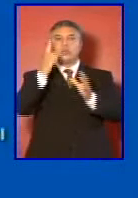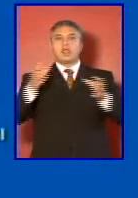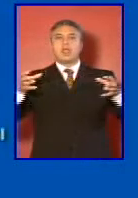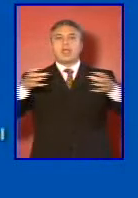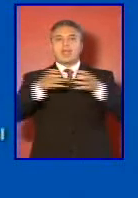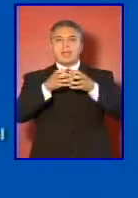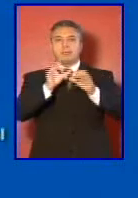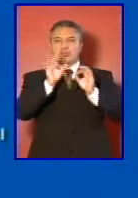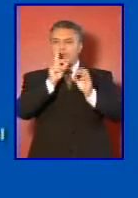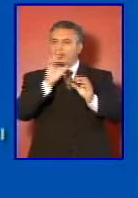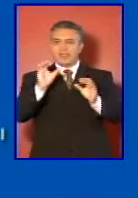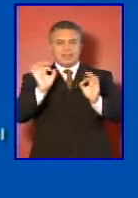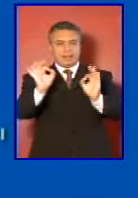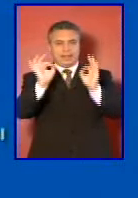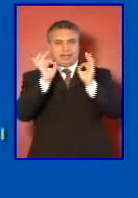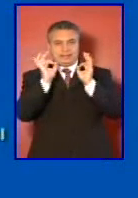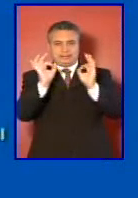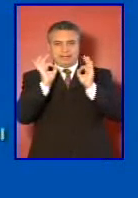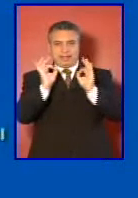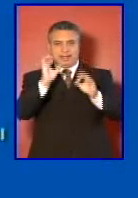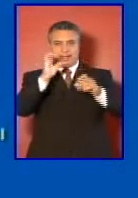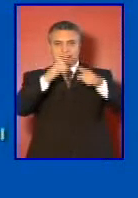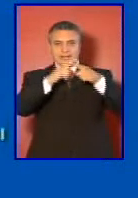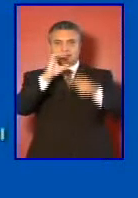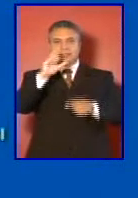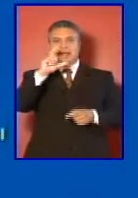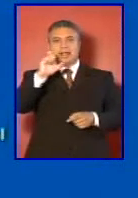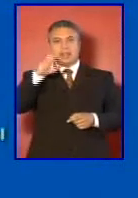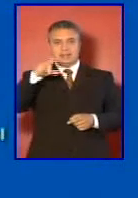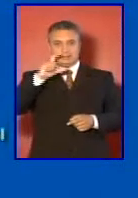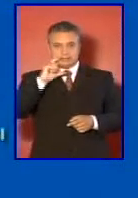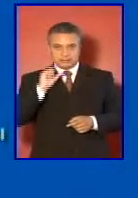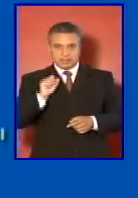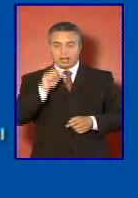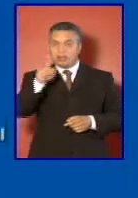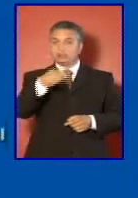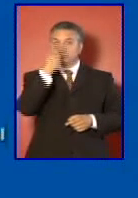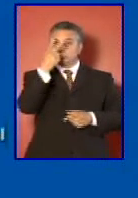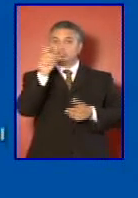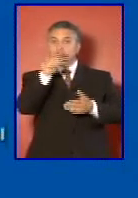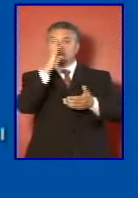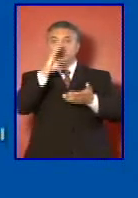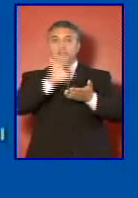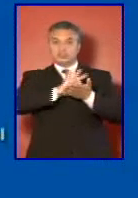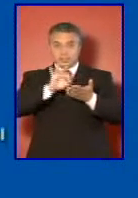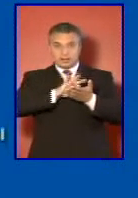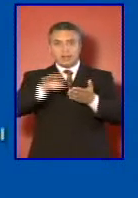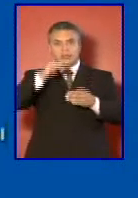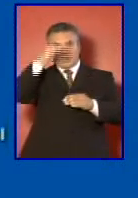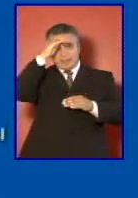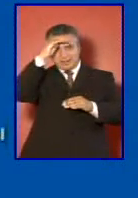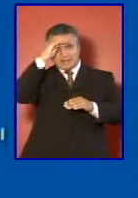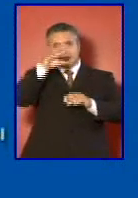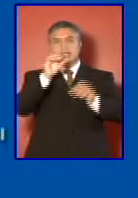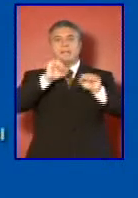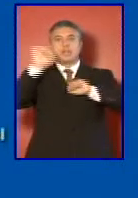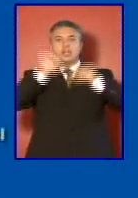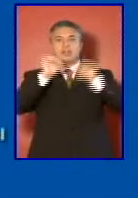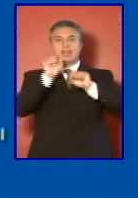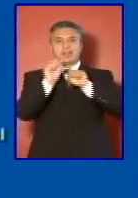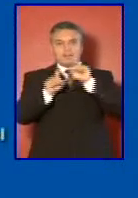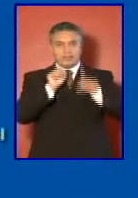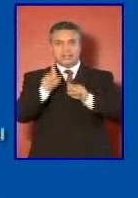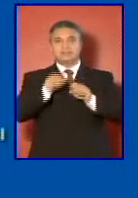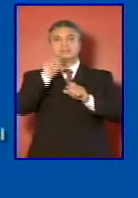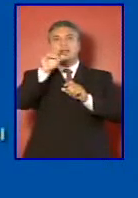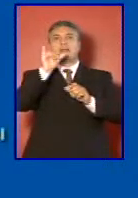excelencia con dos subsecretarios con experiencias en política de defensa en